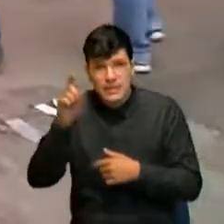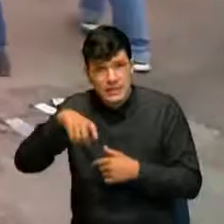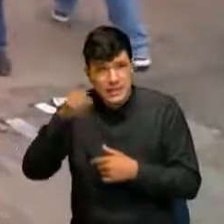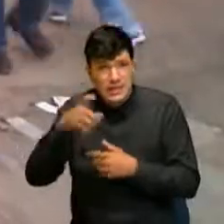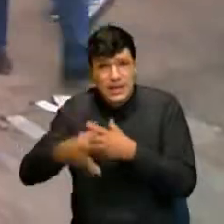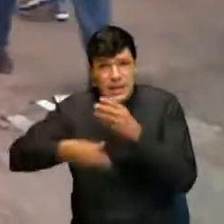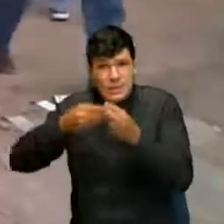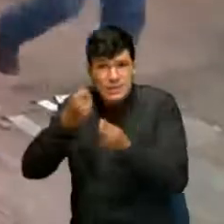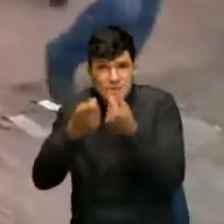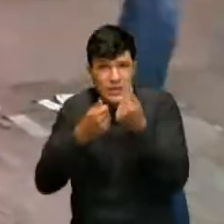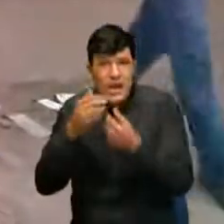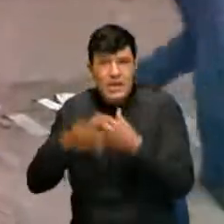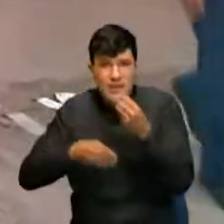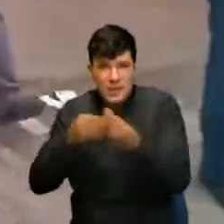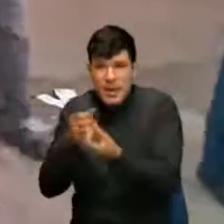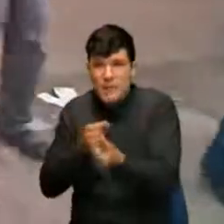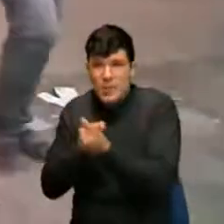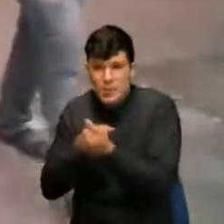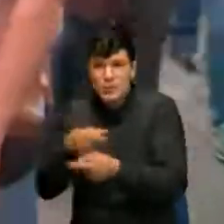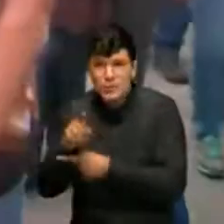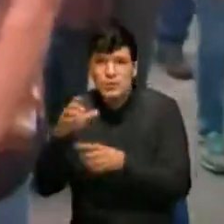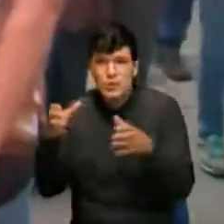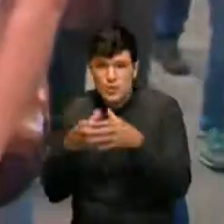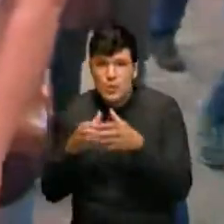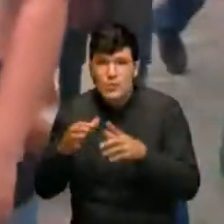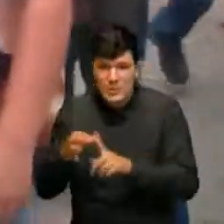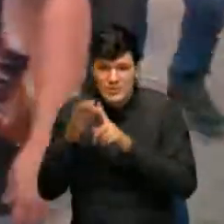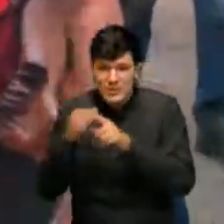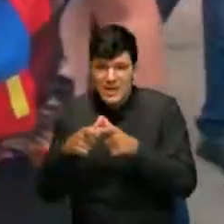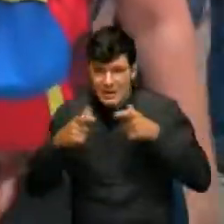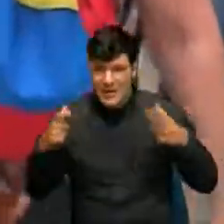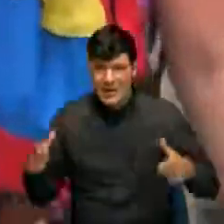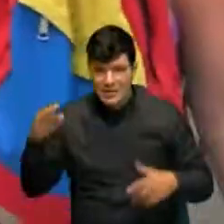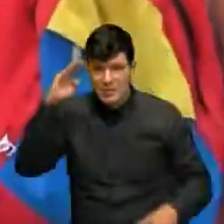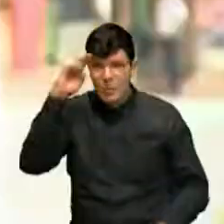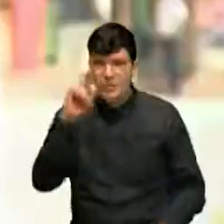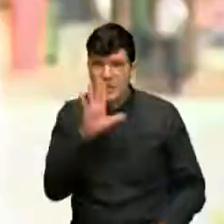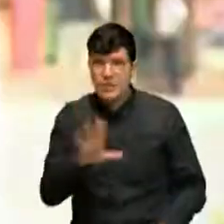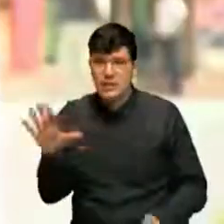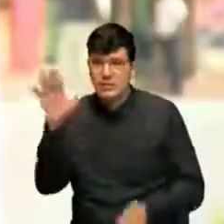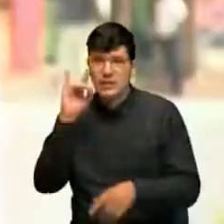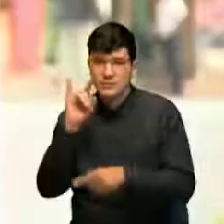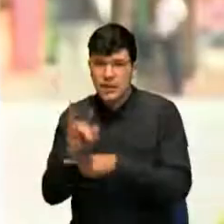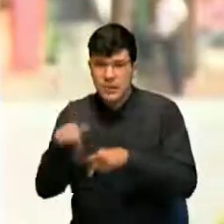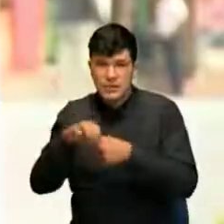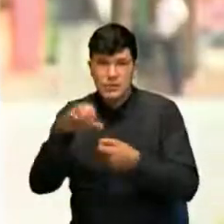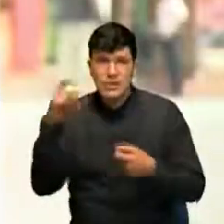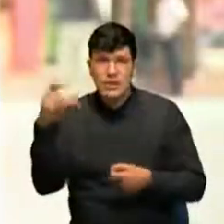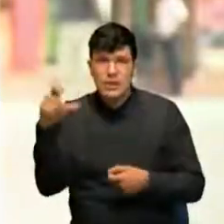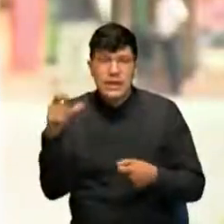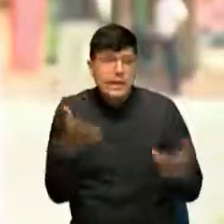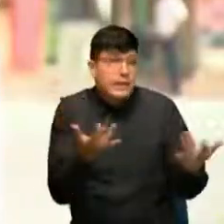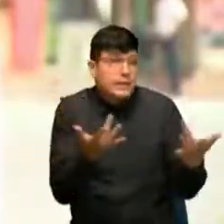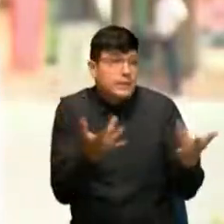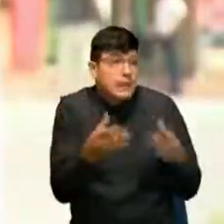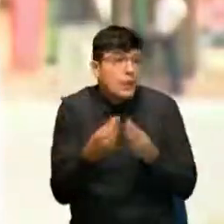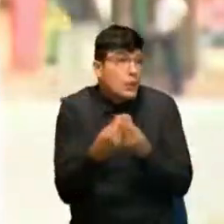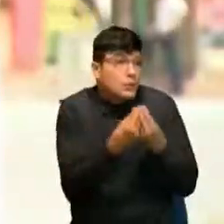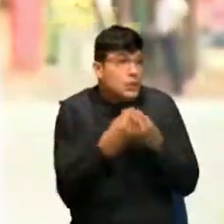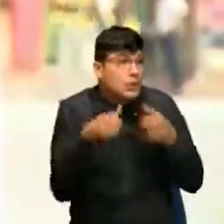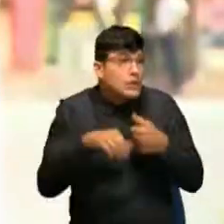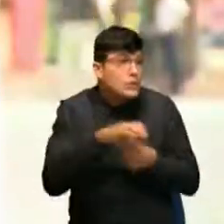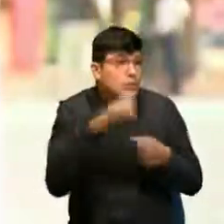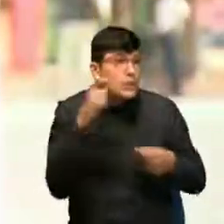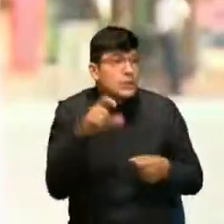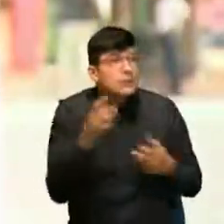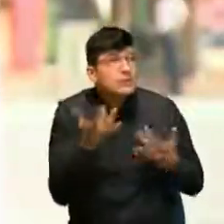económicos y pie de fuerza a esta zona por parte del gobierno nacional. Pues a la espera están entonces los concejales de la ciudad.